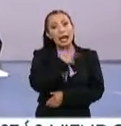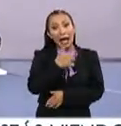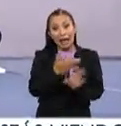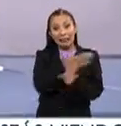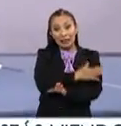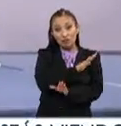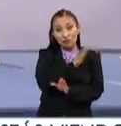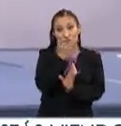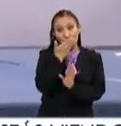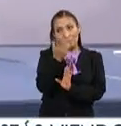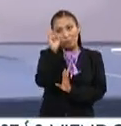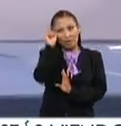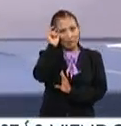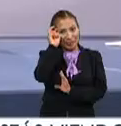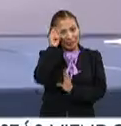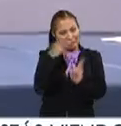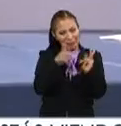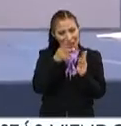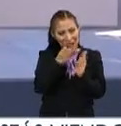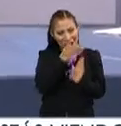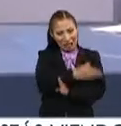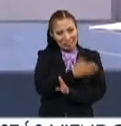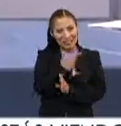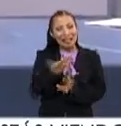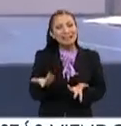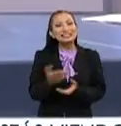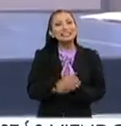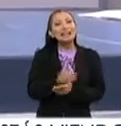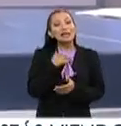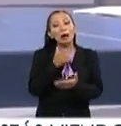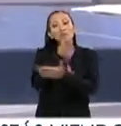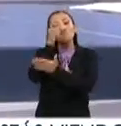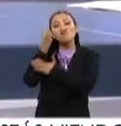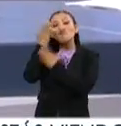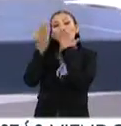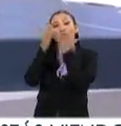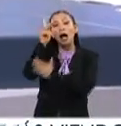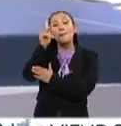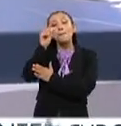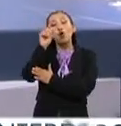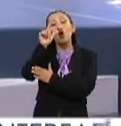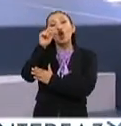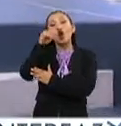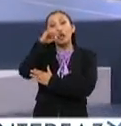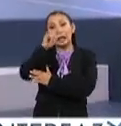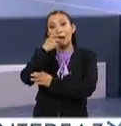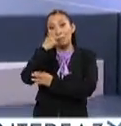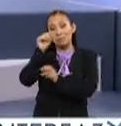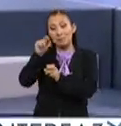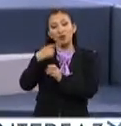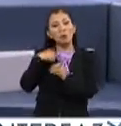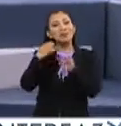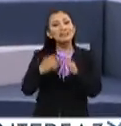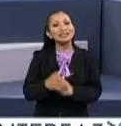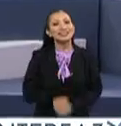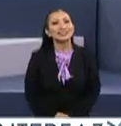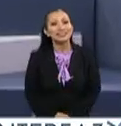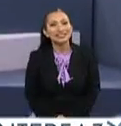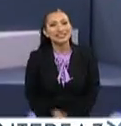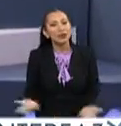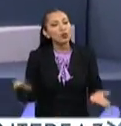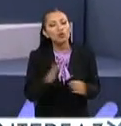tuvo la oportunidad muy envidiable, aquí estamos platicando antes de dar al aire, de revisar esta día en Polonia, precisamente hablaremos con él. ¿Qué tal? ¿Cómo estás?